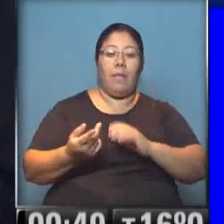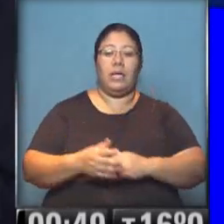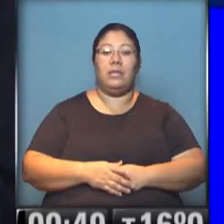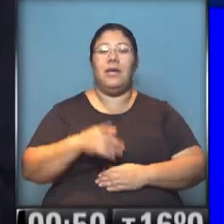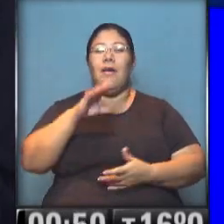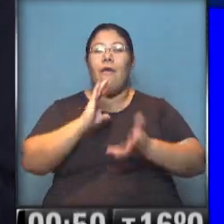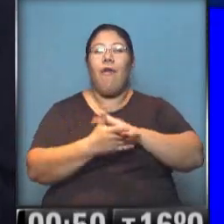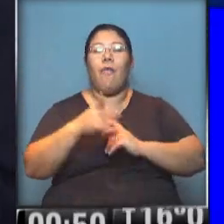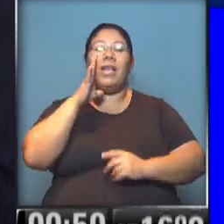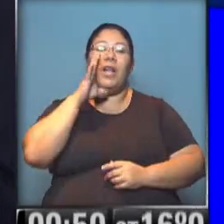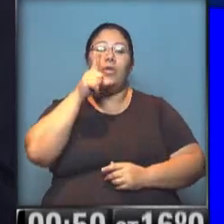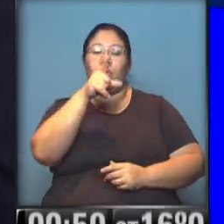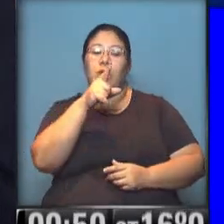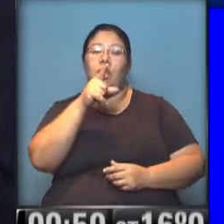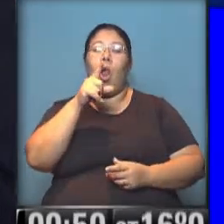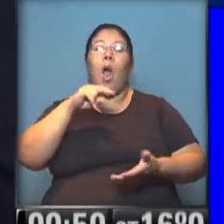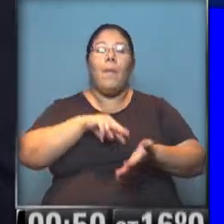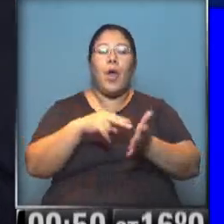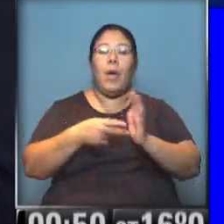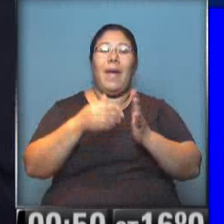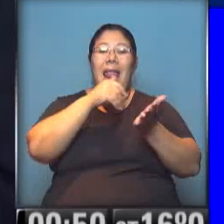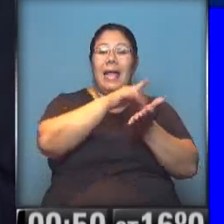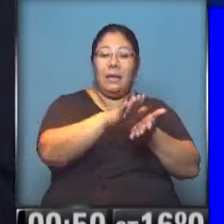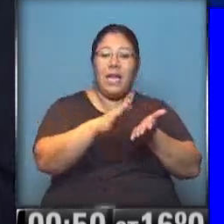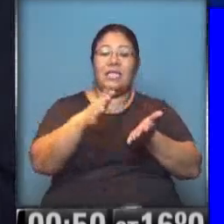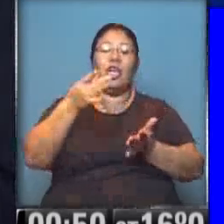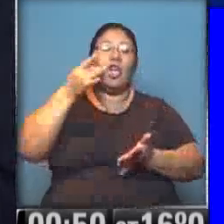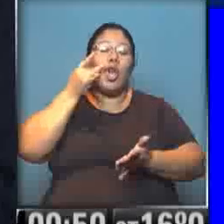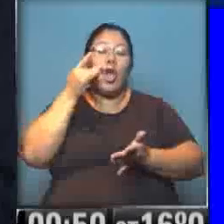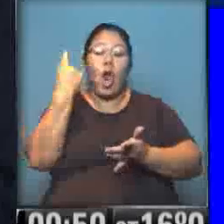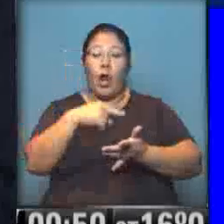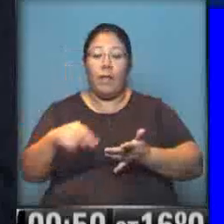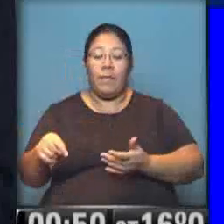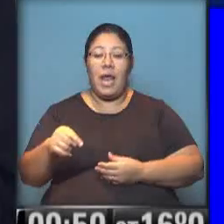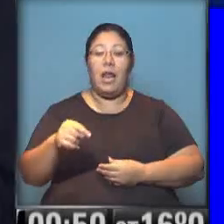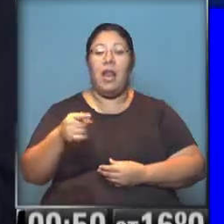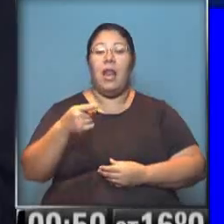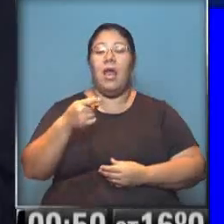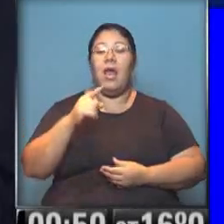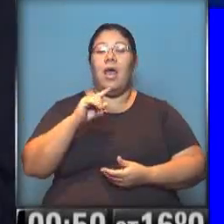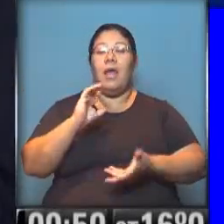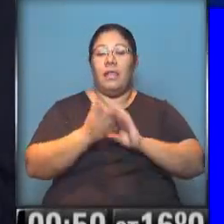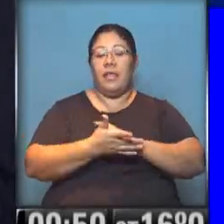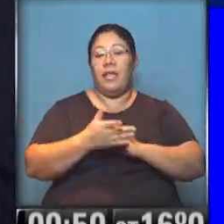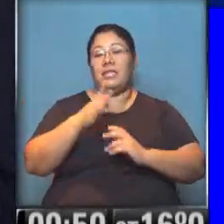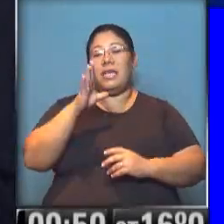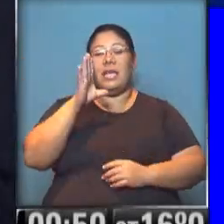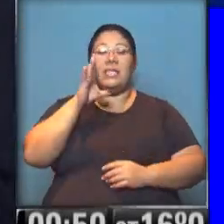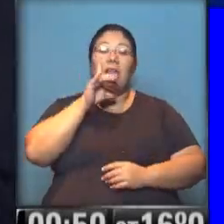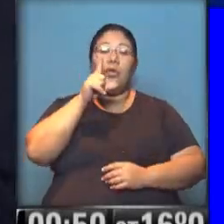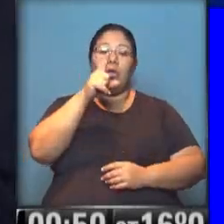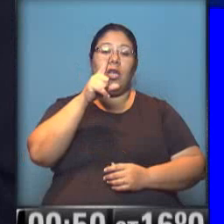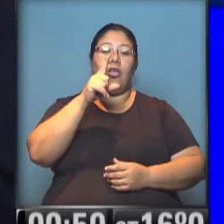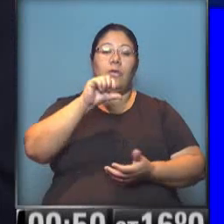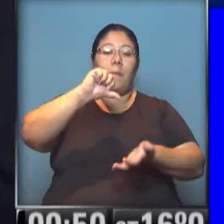resuelto el problema del racismo, es un problema que acompaña a Estados Unidos desde que Estados Unidos es un